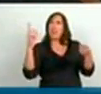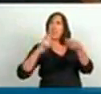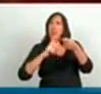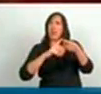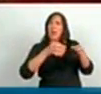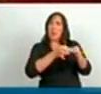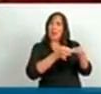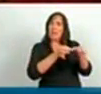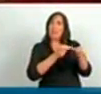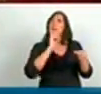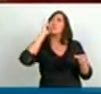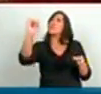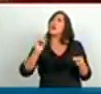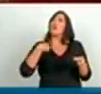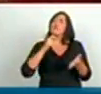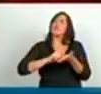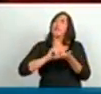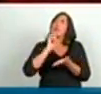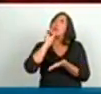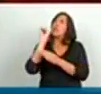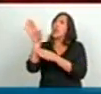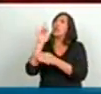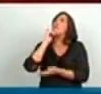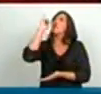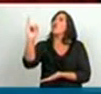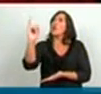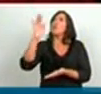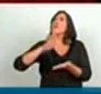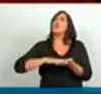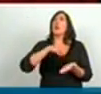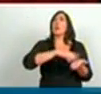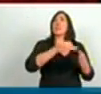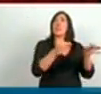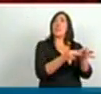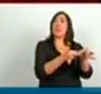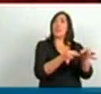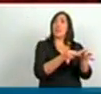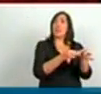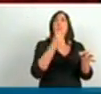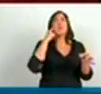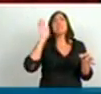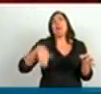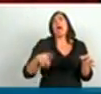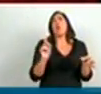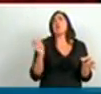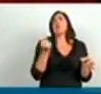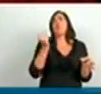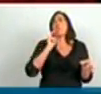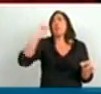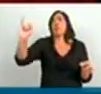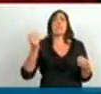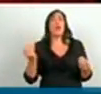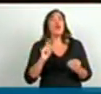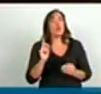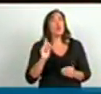notificándolas de la litigiosidad. Esto parecerá una cuestión menor, pero no es una cuestión menor, porque en todos los